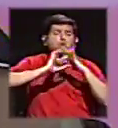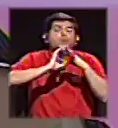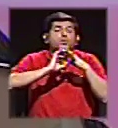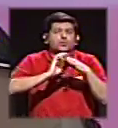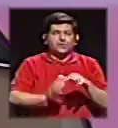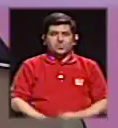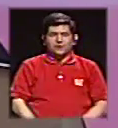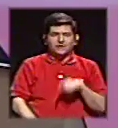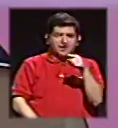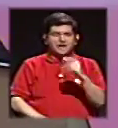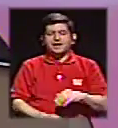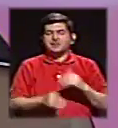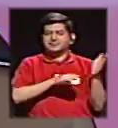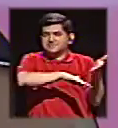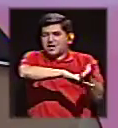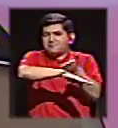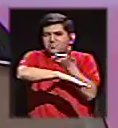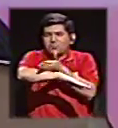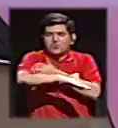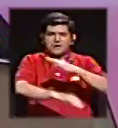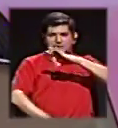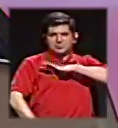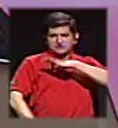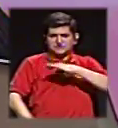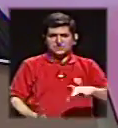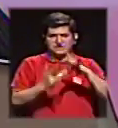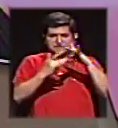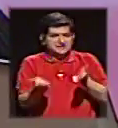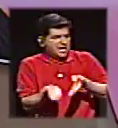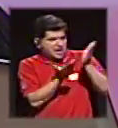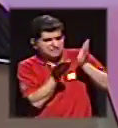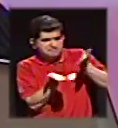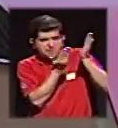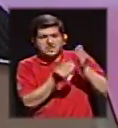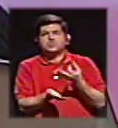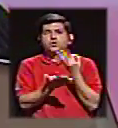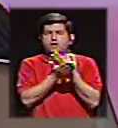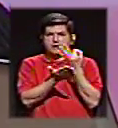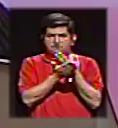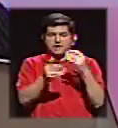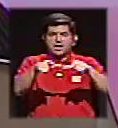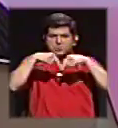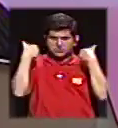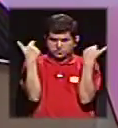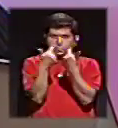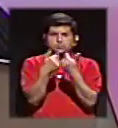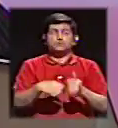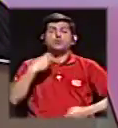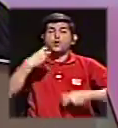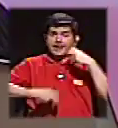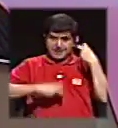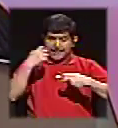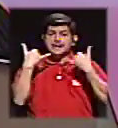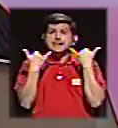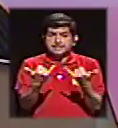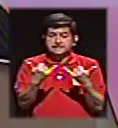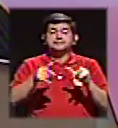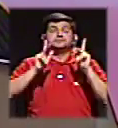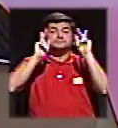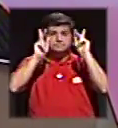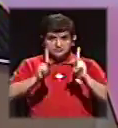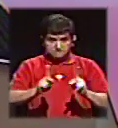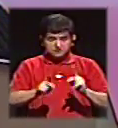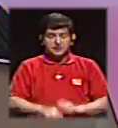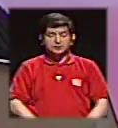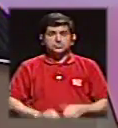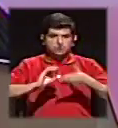progreso que ha beneficiado sobre todo al sector exportador y al sector financiero, está en crisis. es la gente